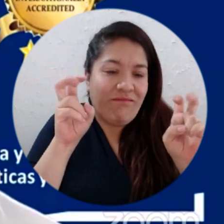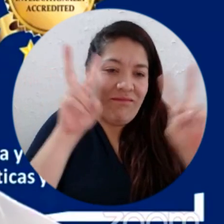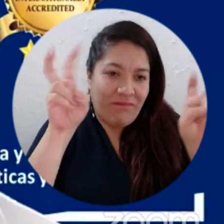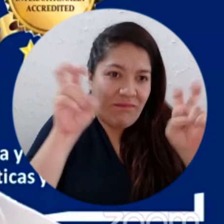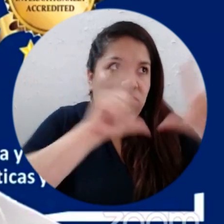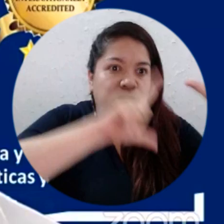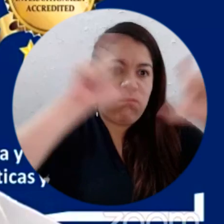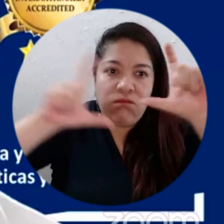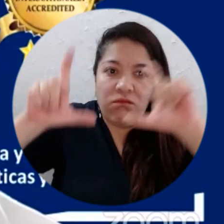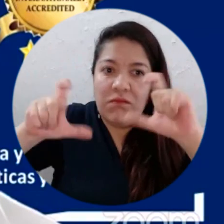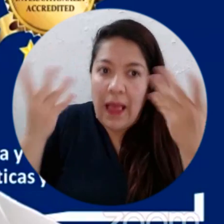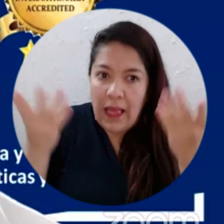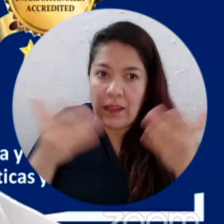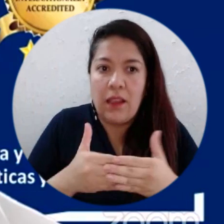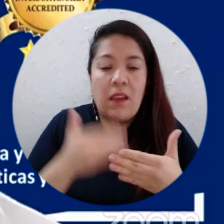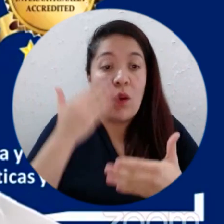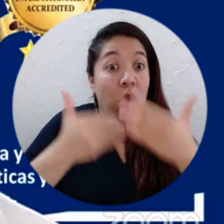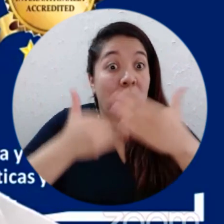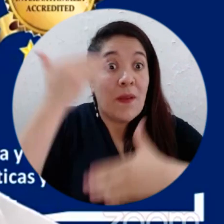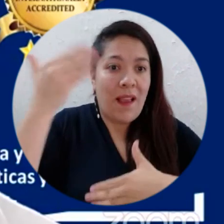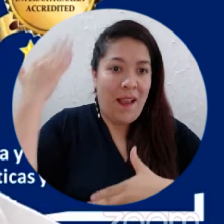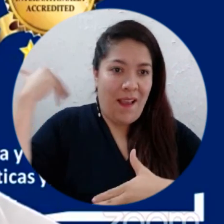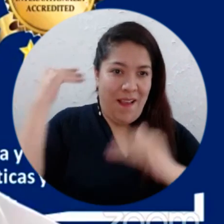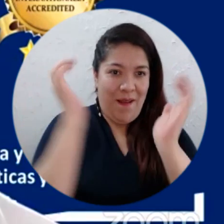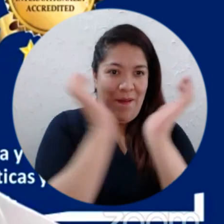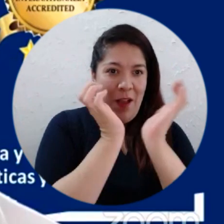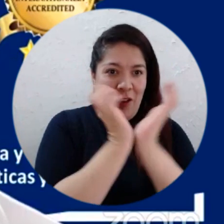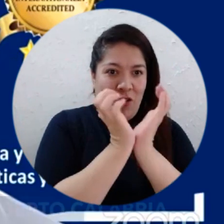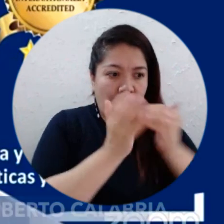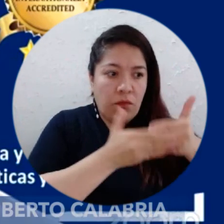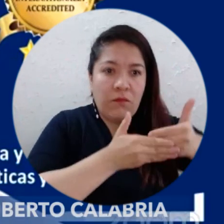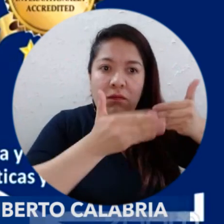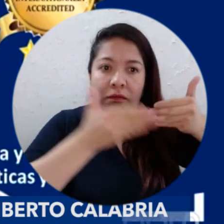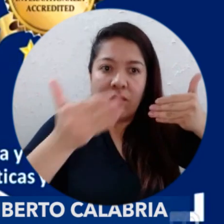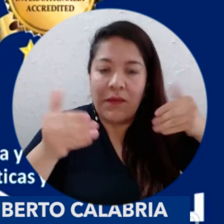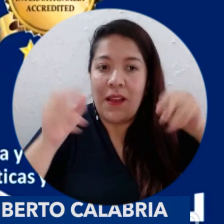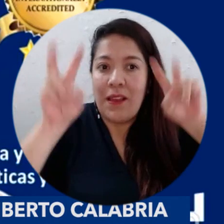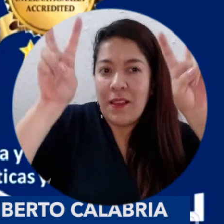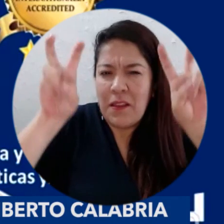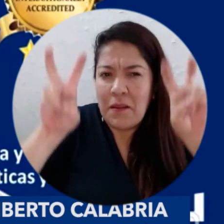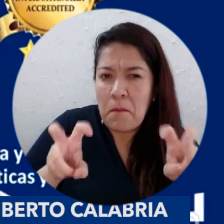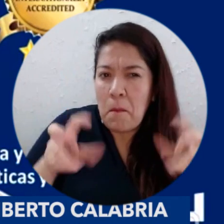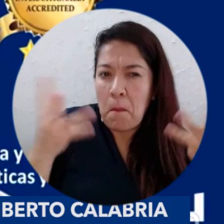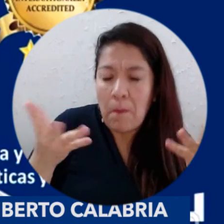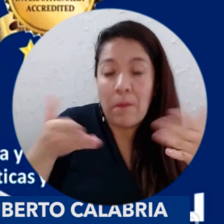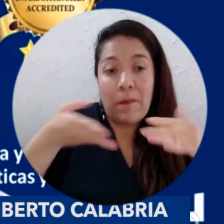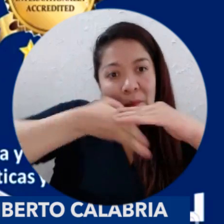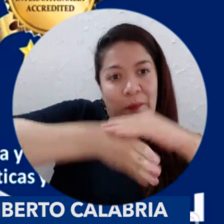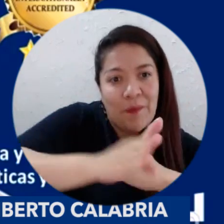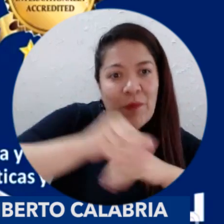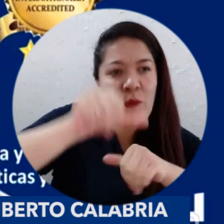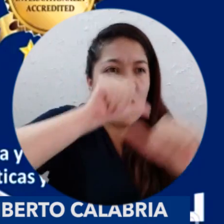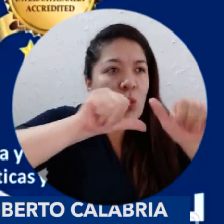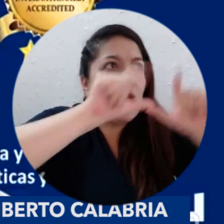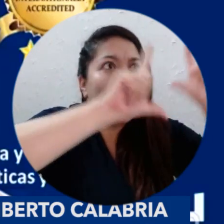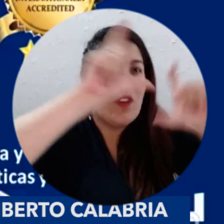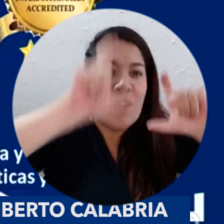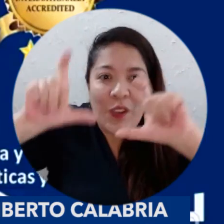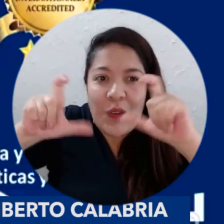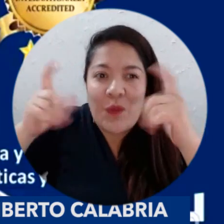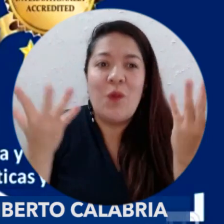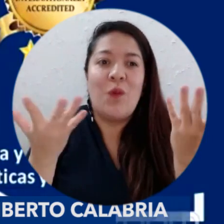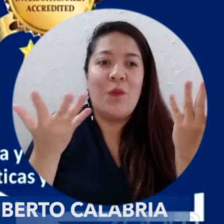apoyado en plataformas virtuales desde el mes de mayo y se trataron temáticas en 40 horas como introducción al